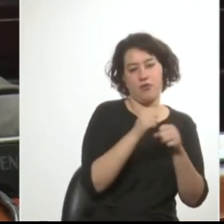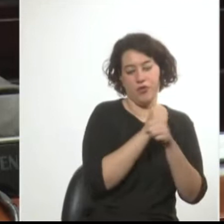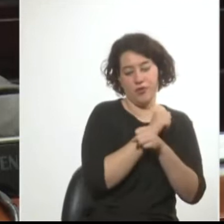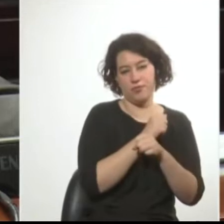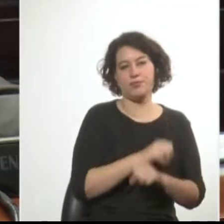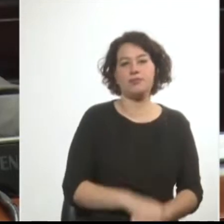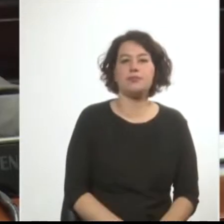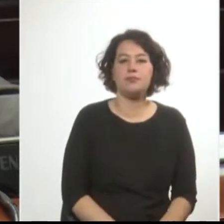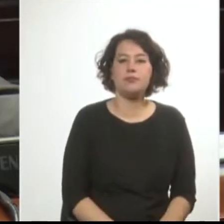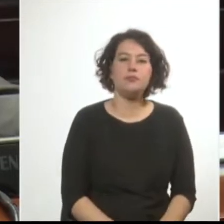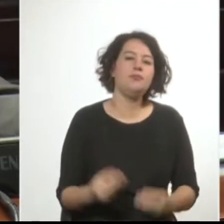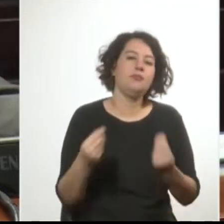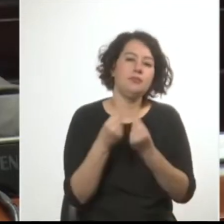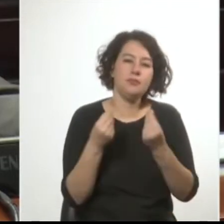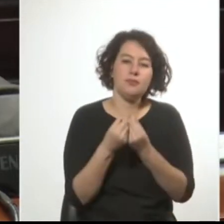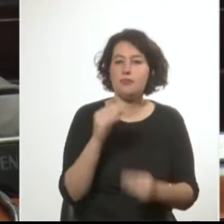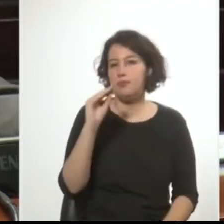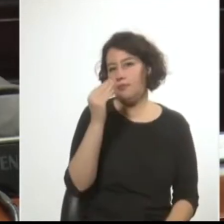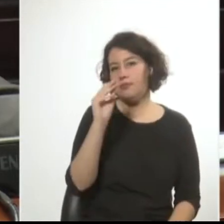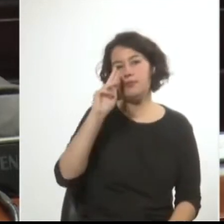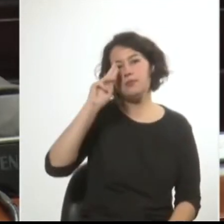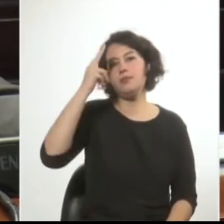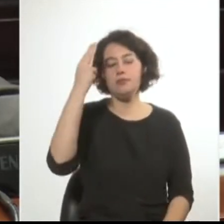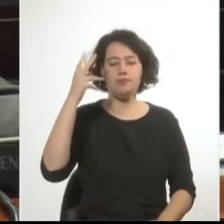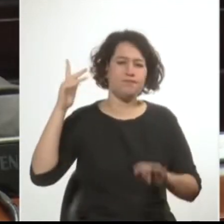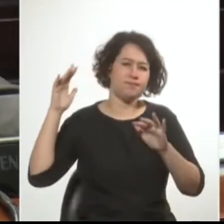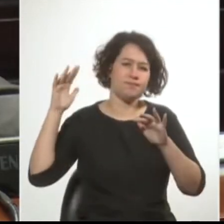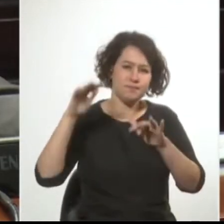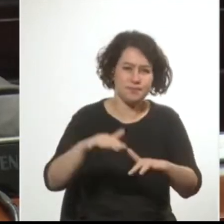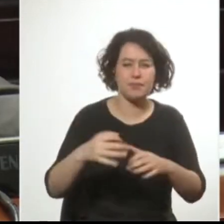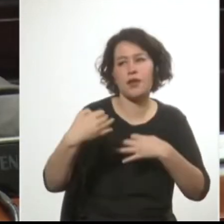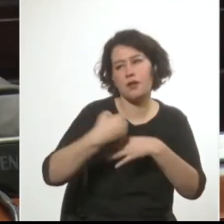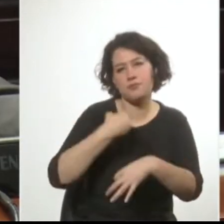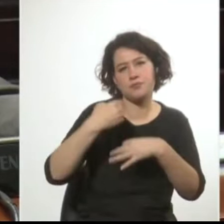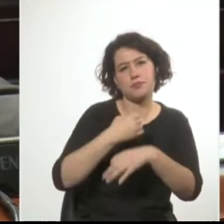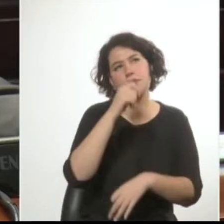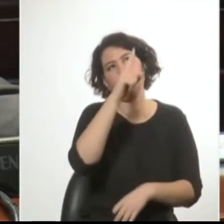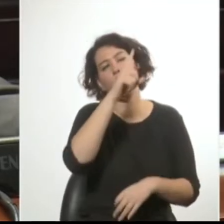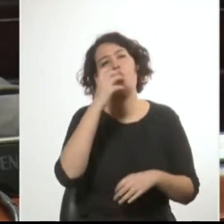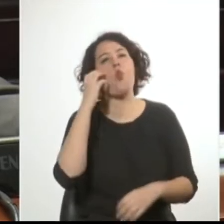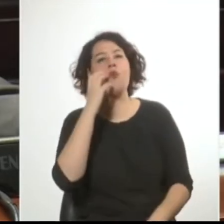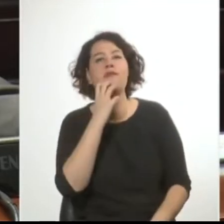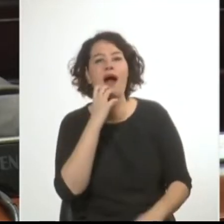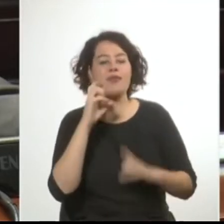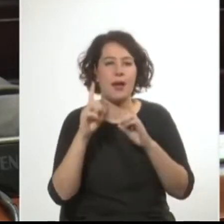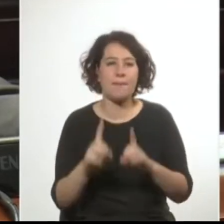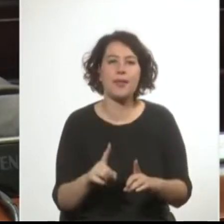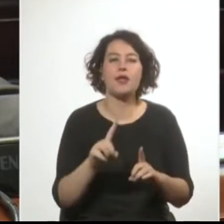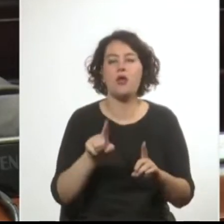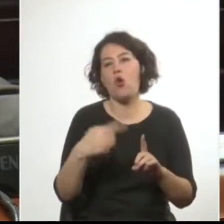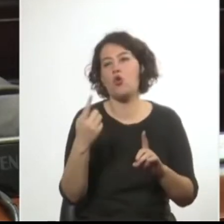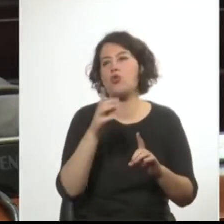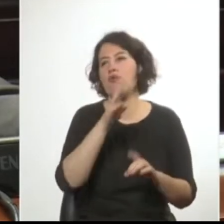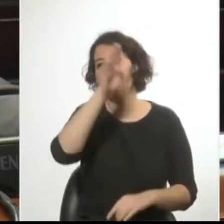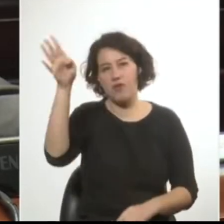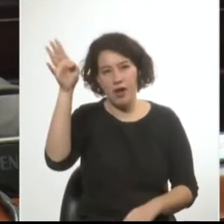Centenares de jóvenes uruguayos concurren a recibir cursos en Cuba, así como también otros lo hacen